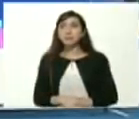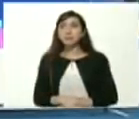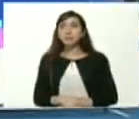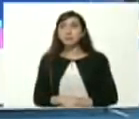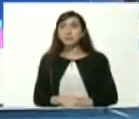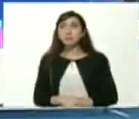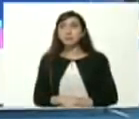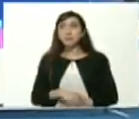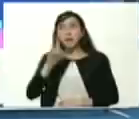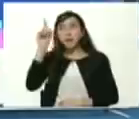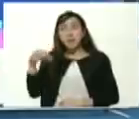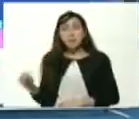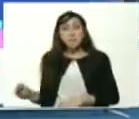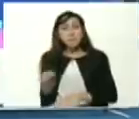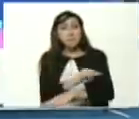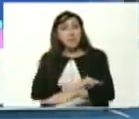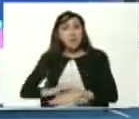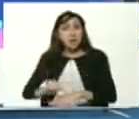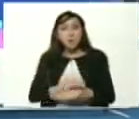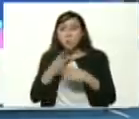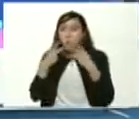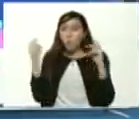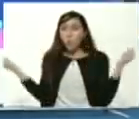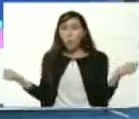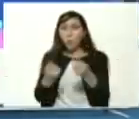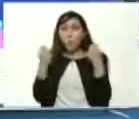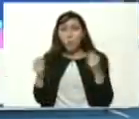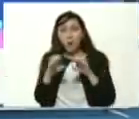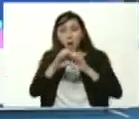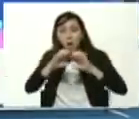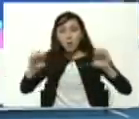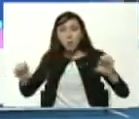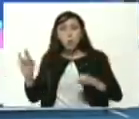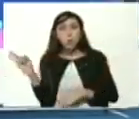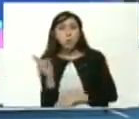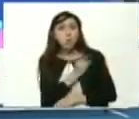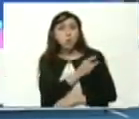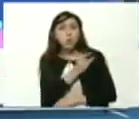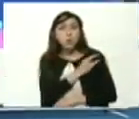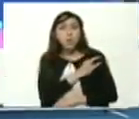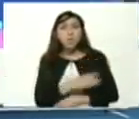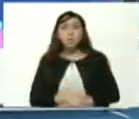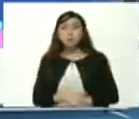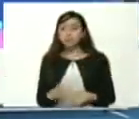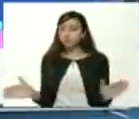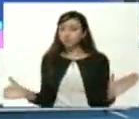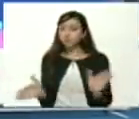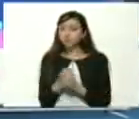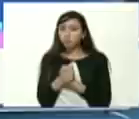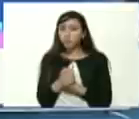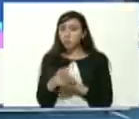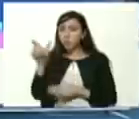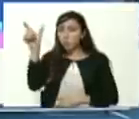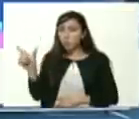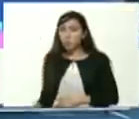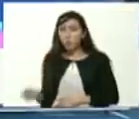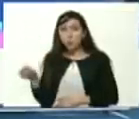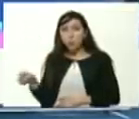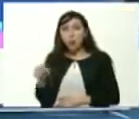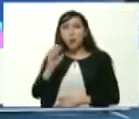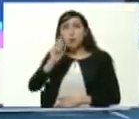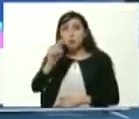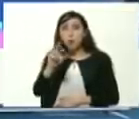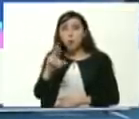el ministro del Poder Popular para la Educación Universitaria compañero César Trompis el